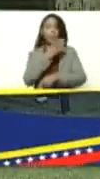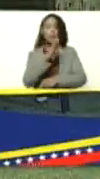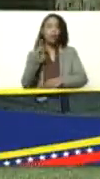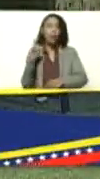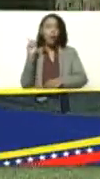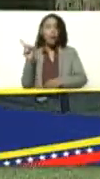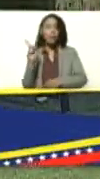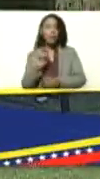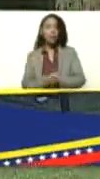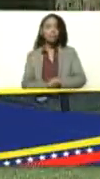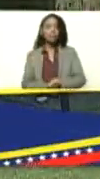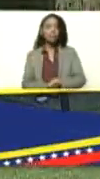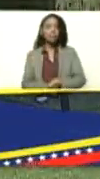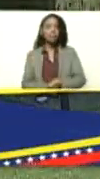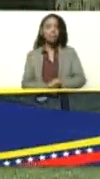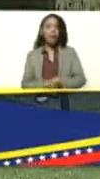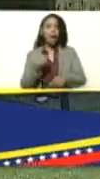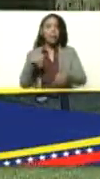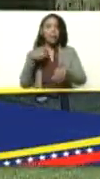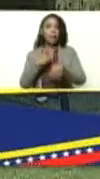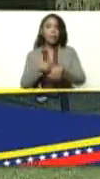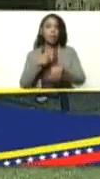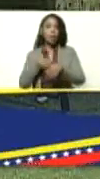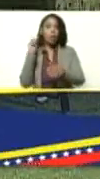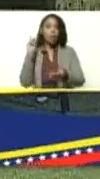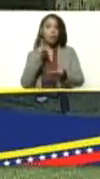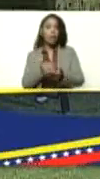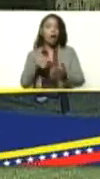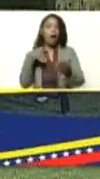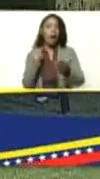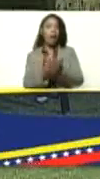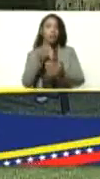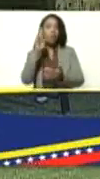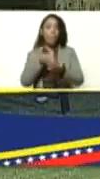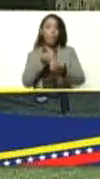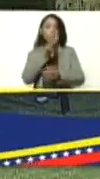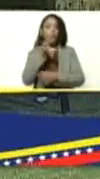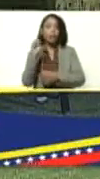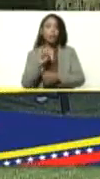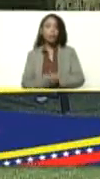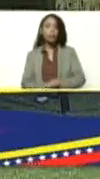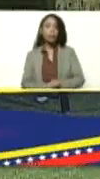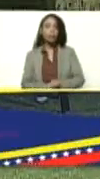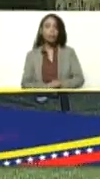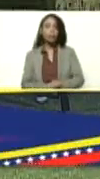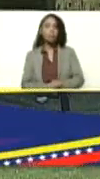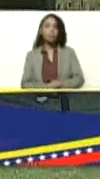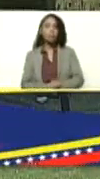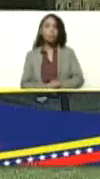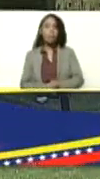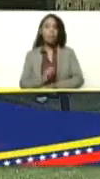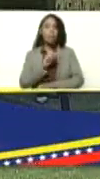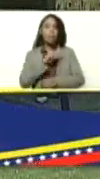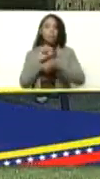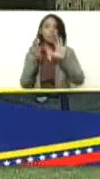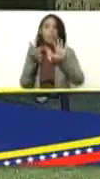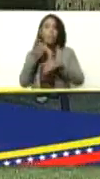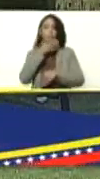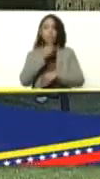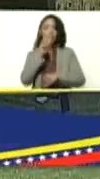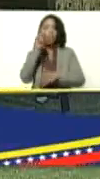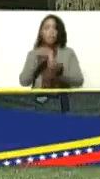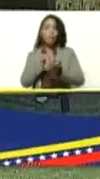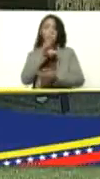era bicentenaria llega hasta el 2030 17 de diciembre